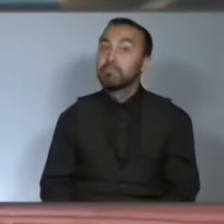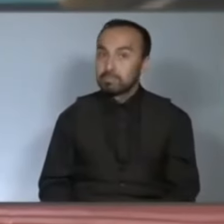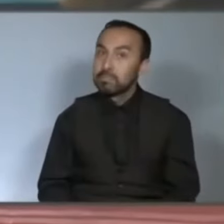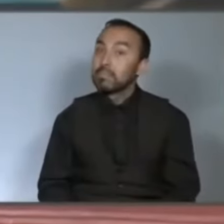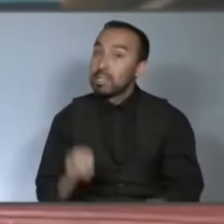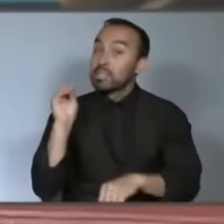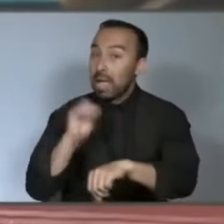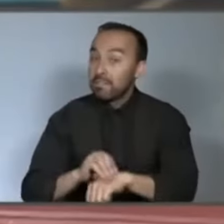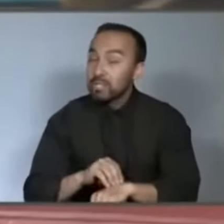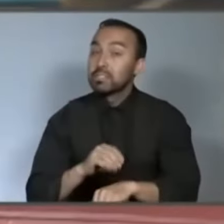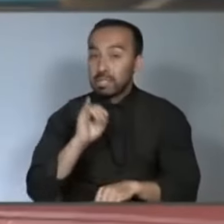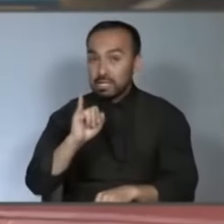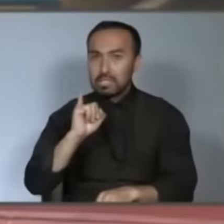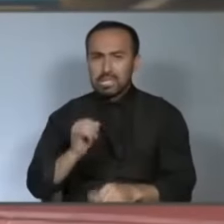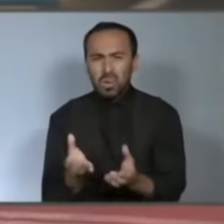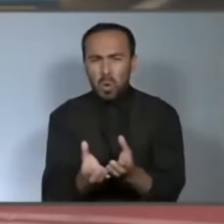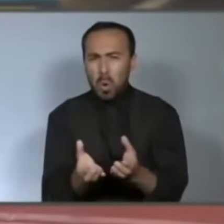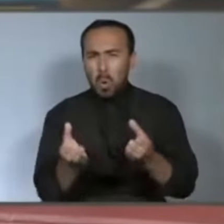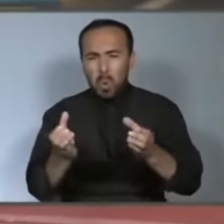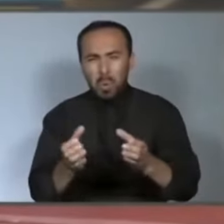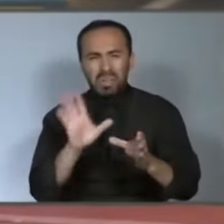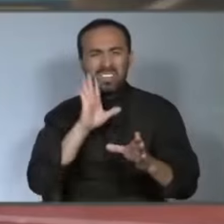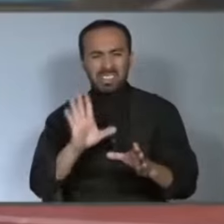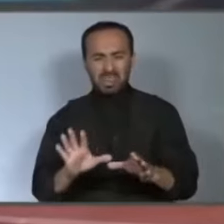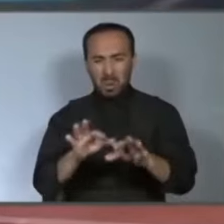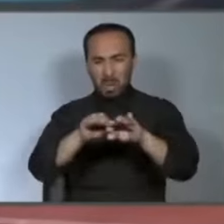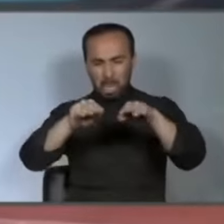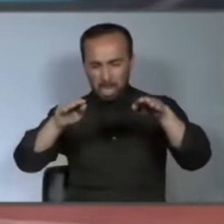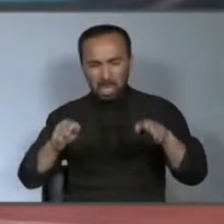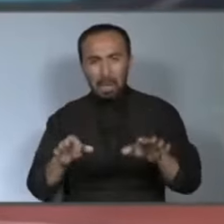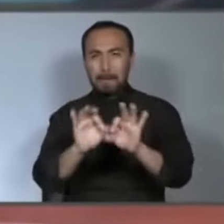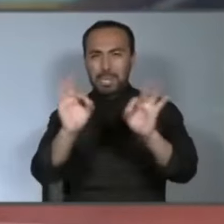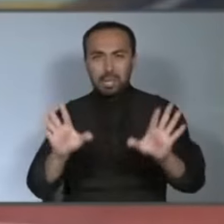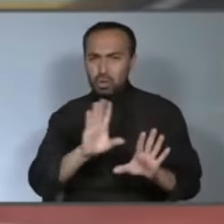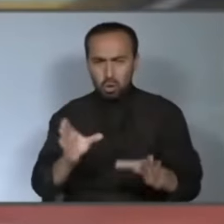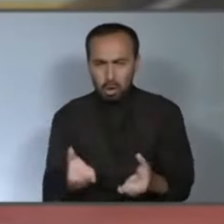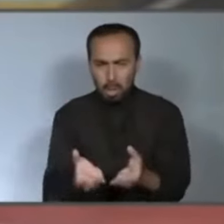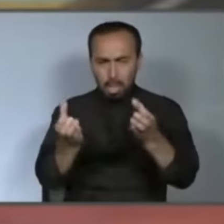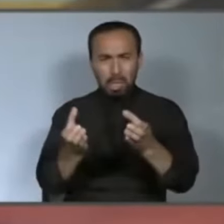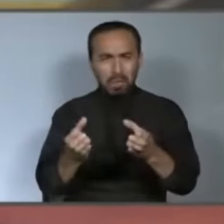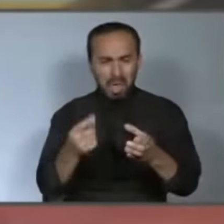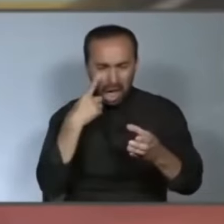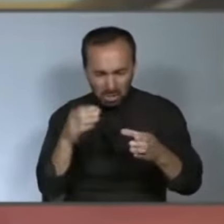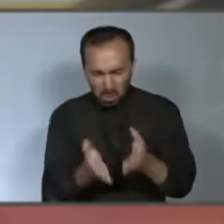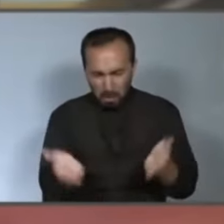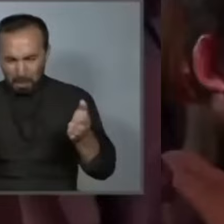Y ni que fuera un tupperware de vidrio con una tapa de melamina, no. Es una casata azul vacía.